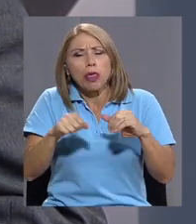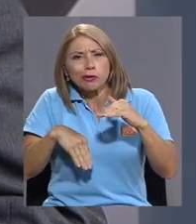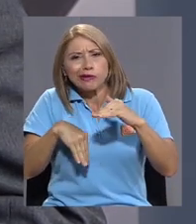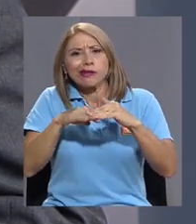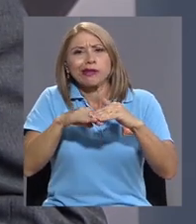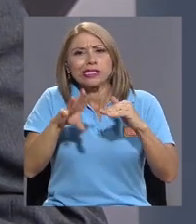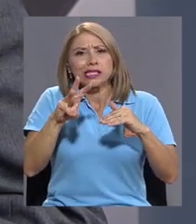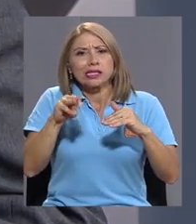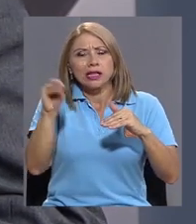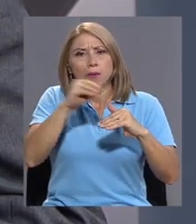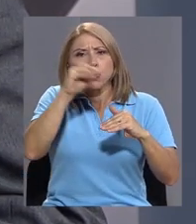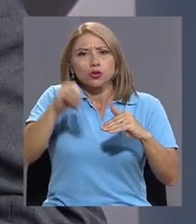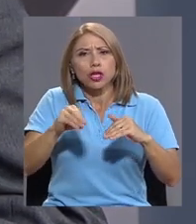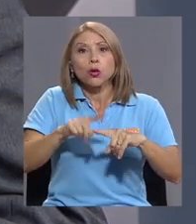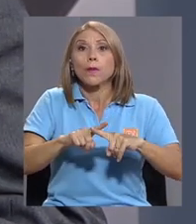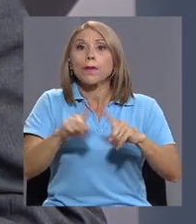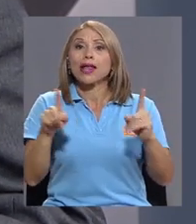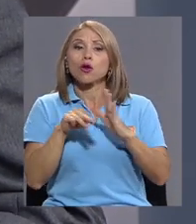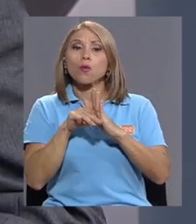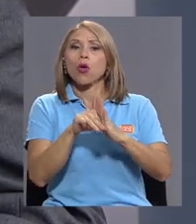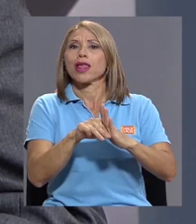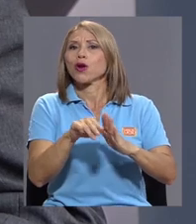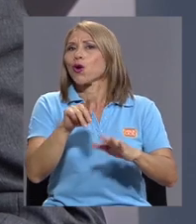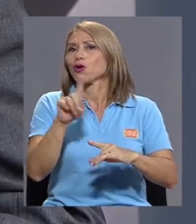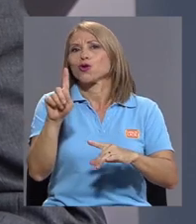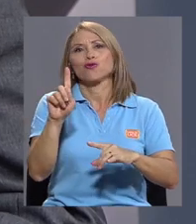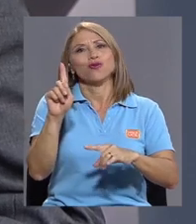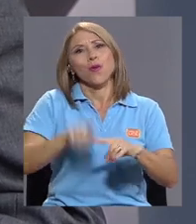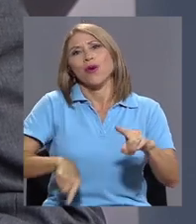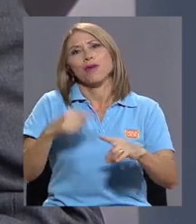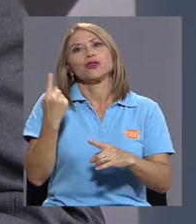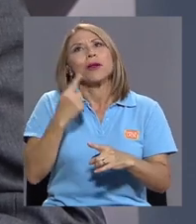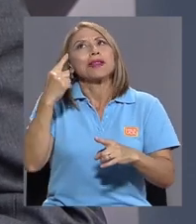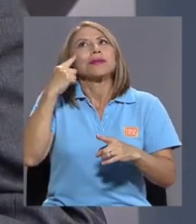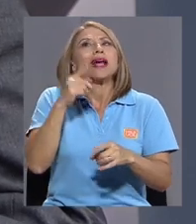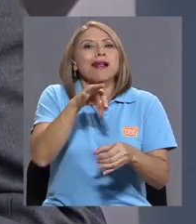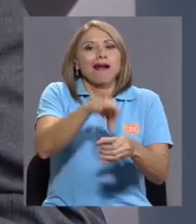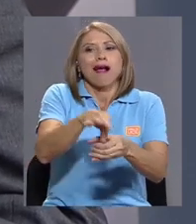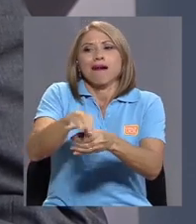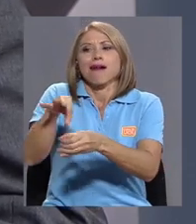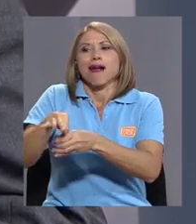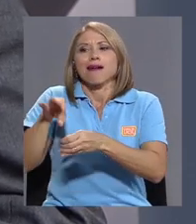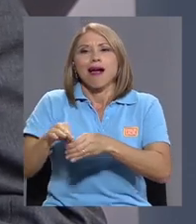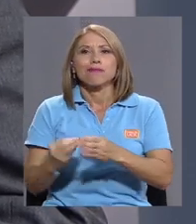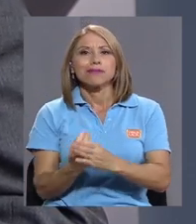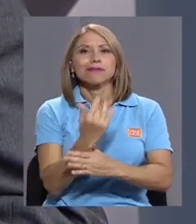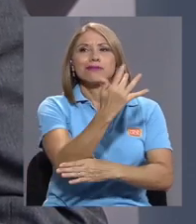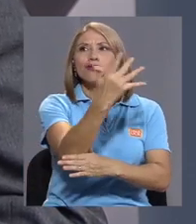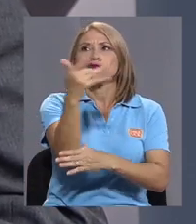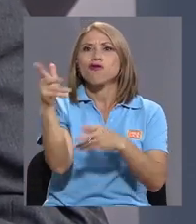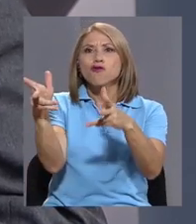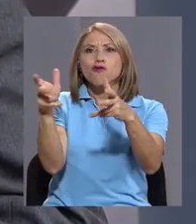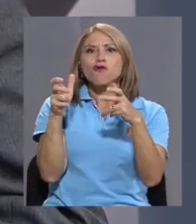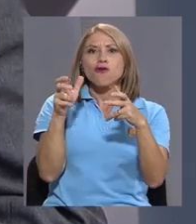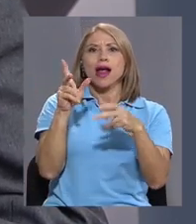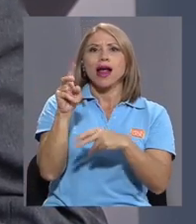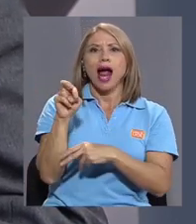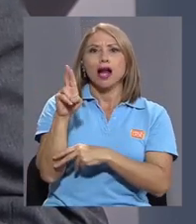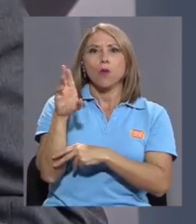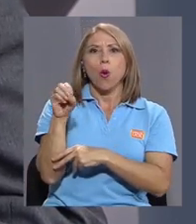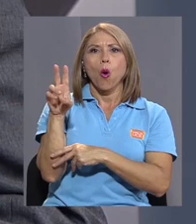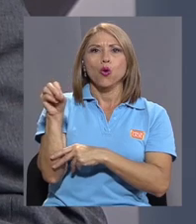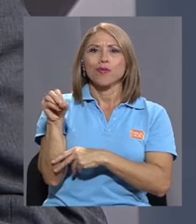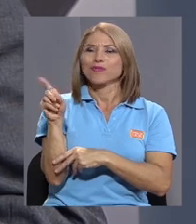en realidad, basar el modelo en solo plantar árboles para capturar carbono, sino que tenemos que pensar en medidas